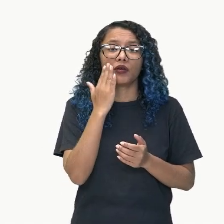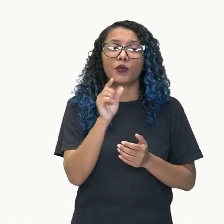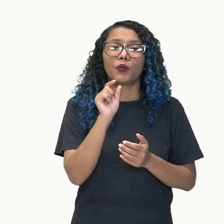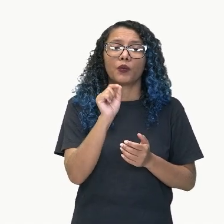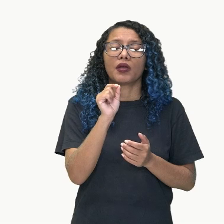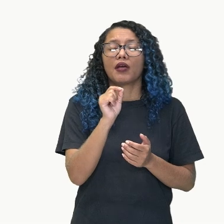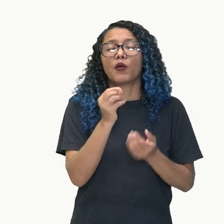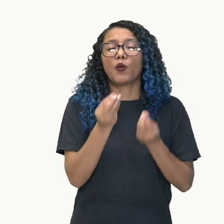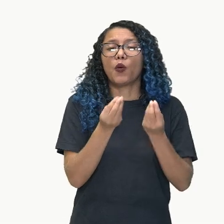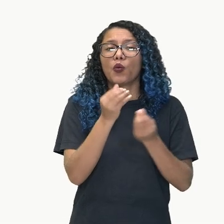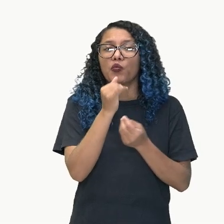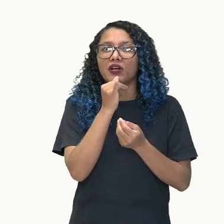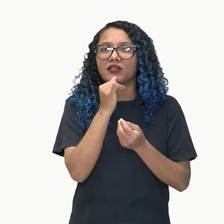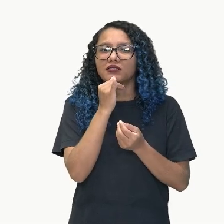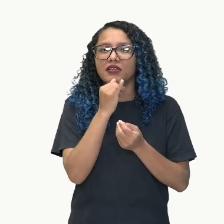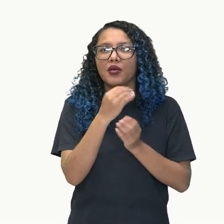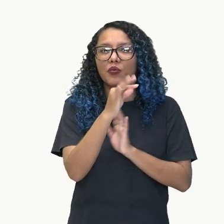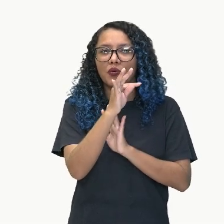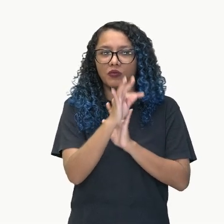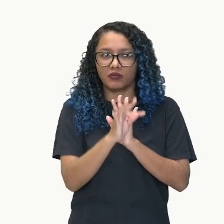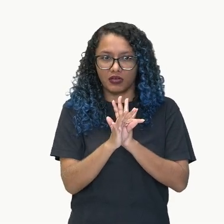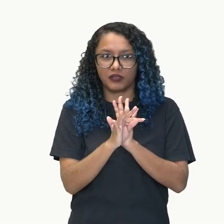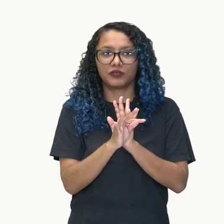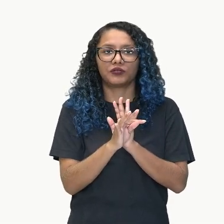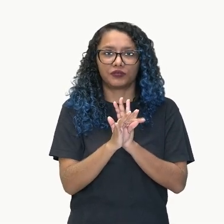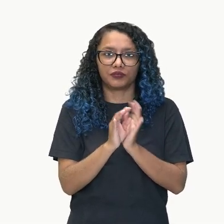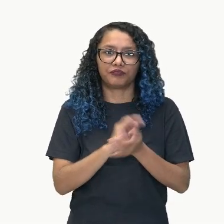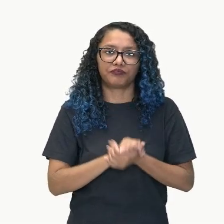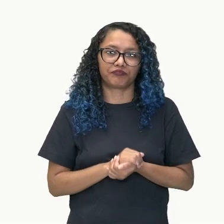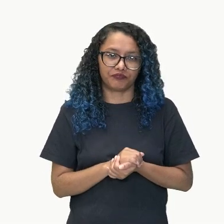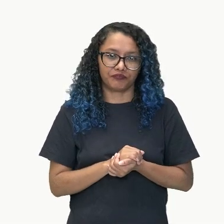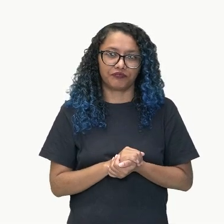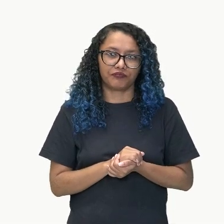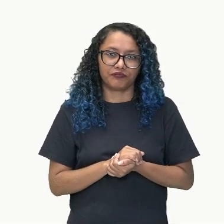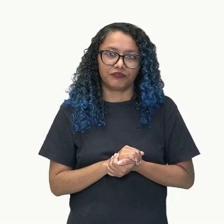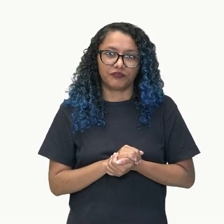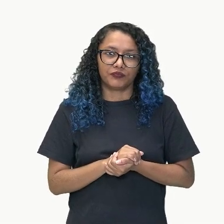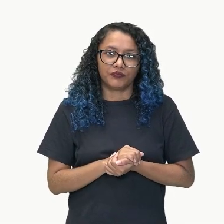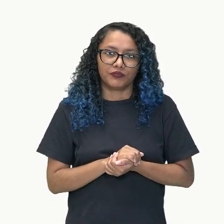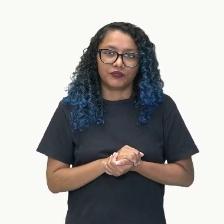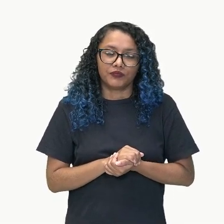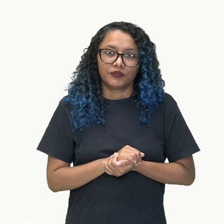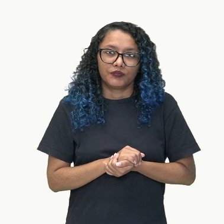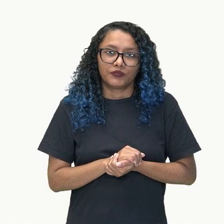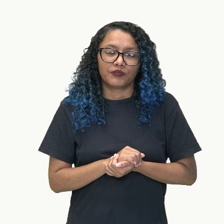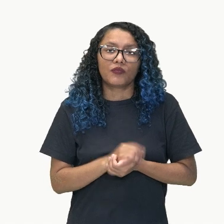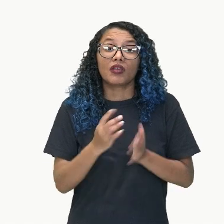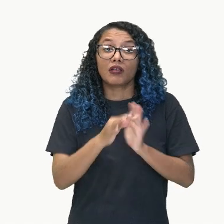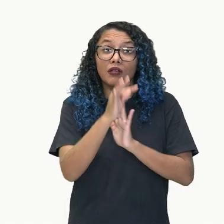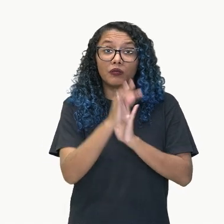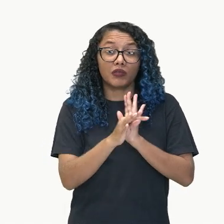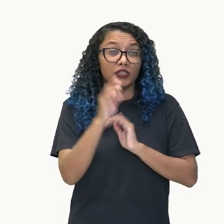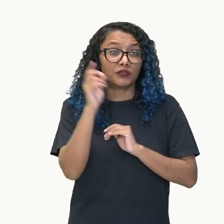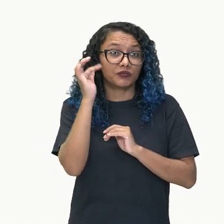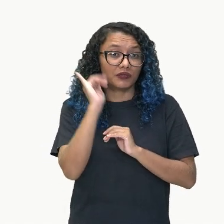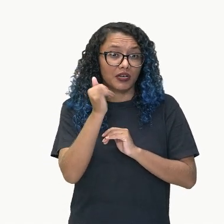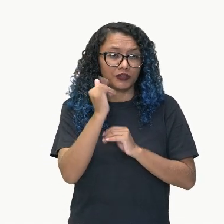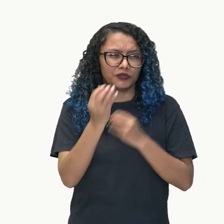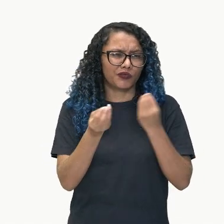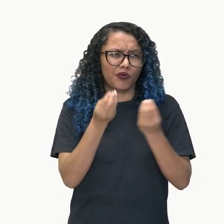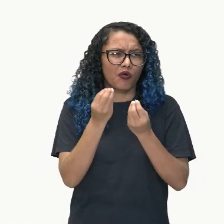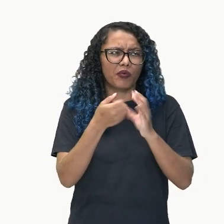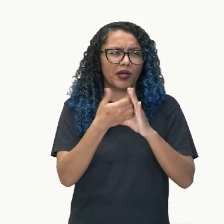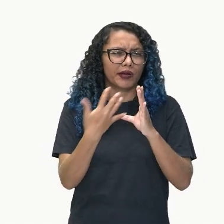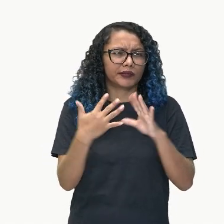respecto, que va a ser, por ejemplo, narrar hechos. Es la narración.